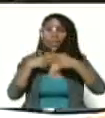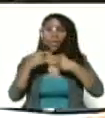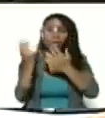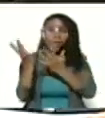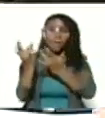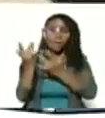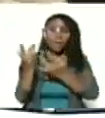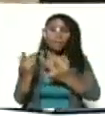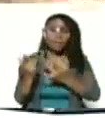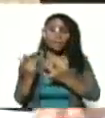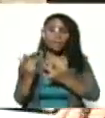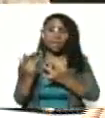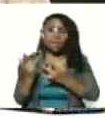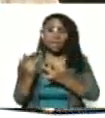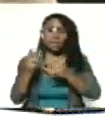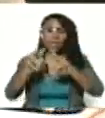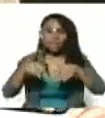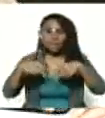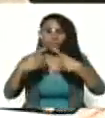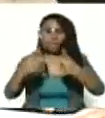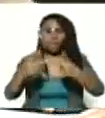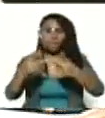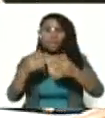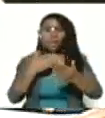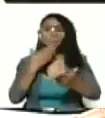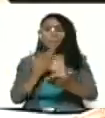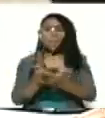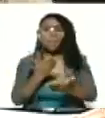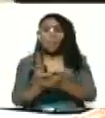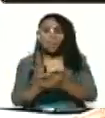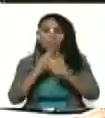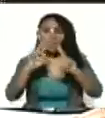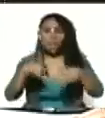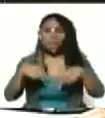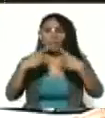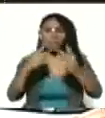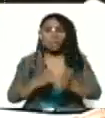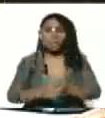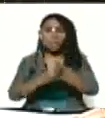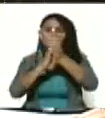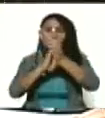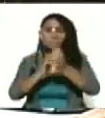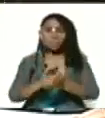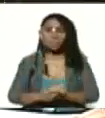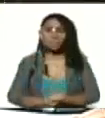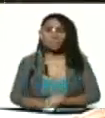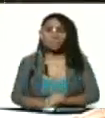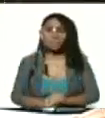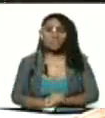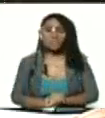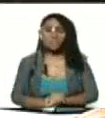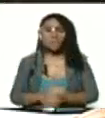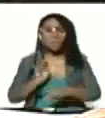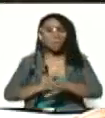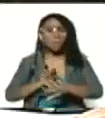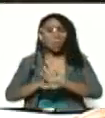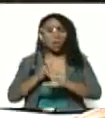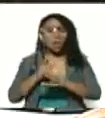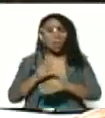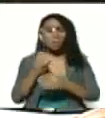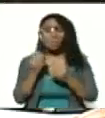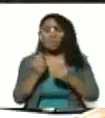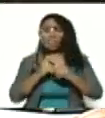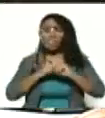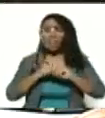esperanza renovada de la propuesta renovada del liderazgo renovado porque es muy distinto